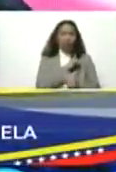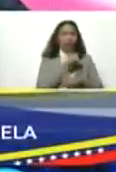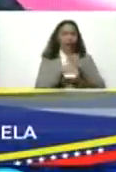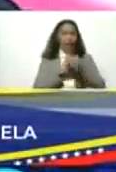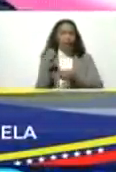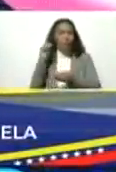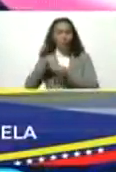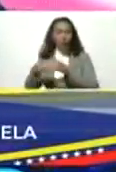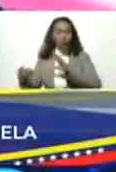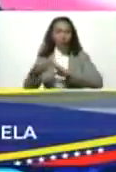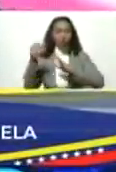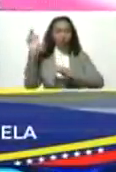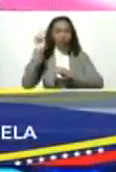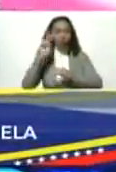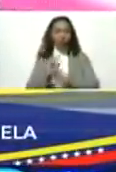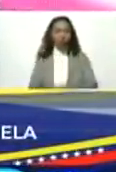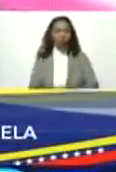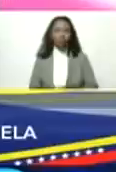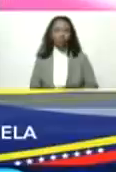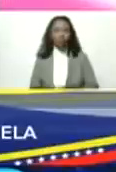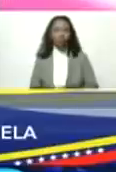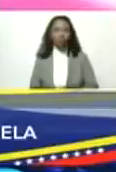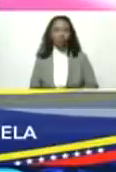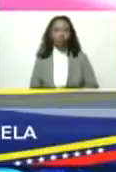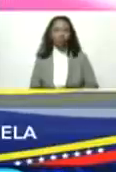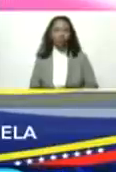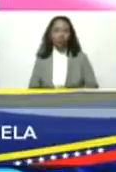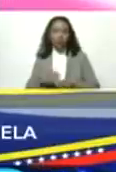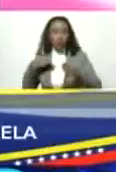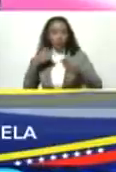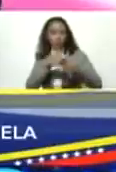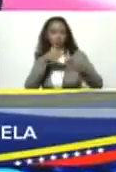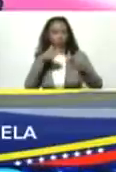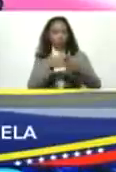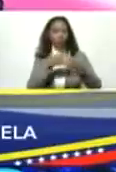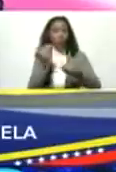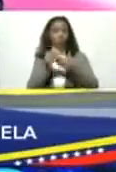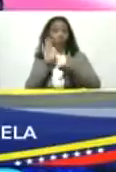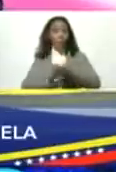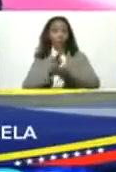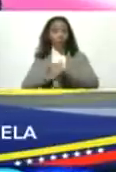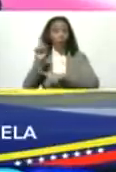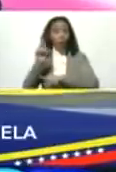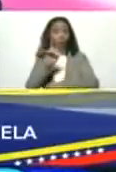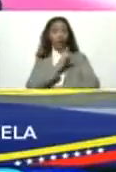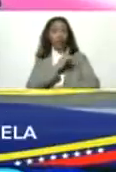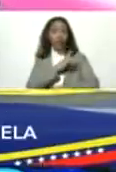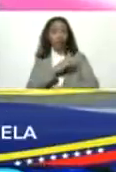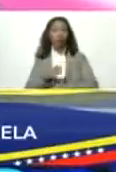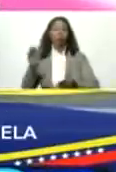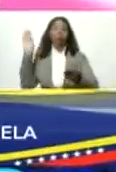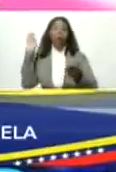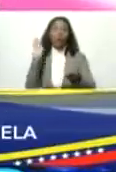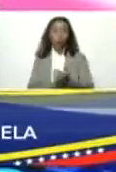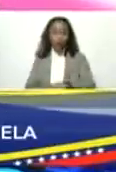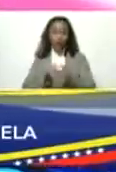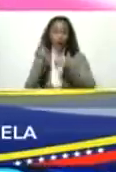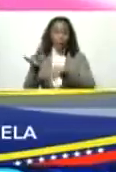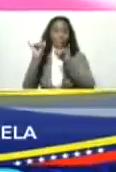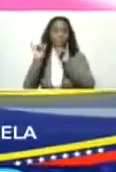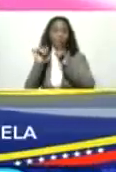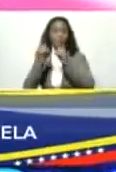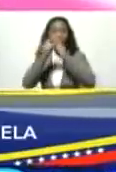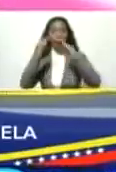sembrado contra Venezuela y los atacan como el ataque que ha habido en Chile recientemente otra vez en el mismo